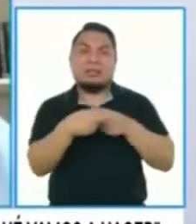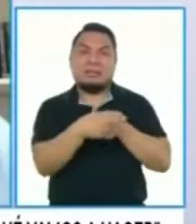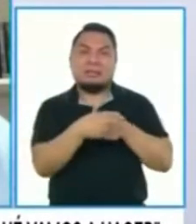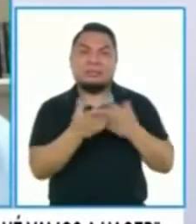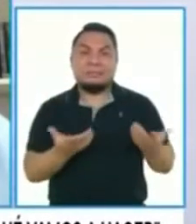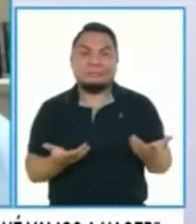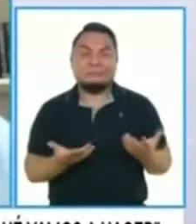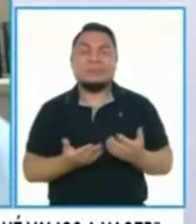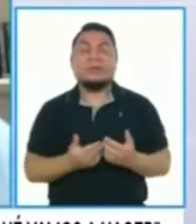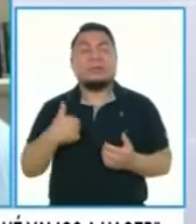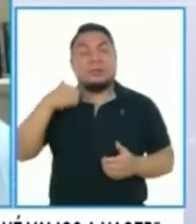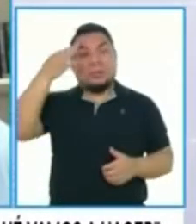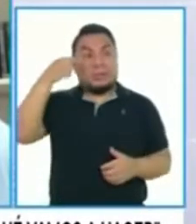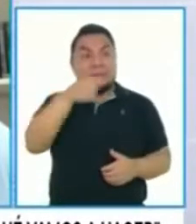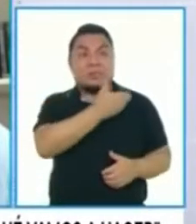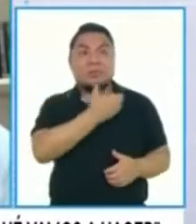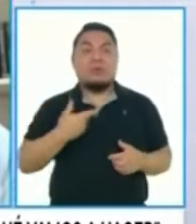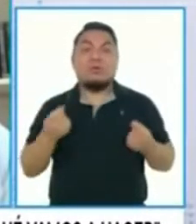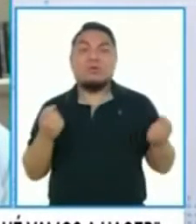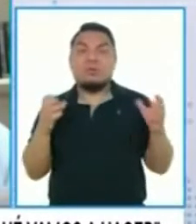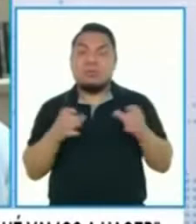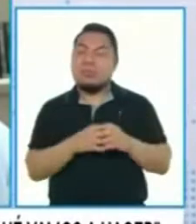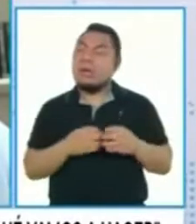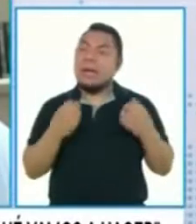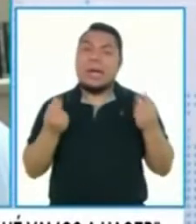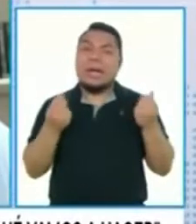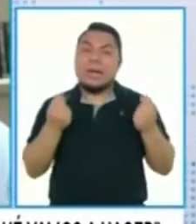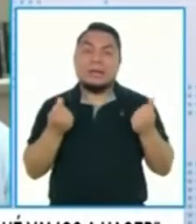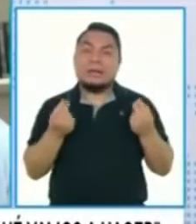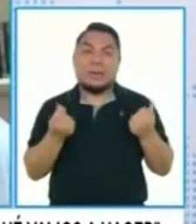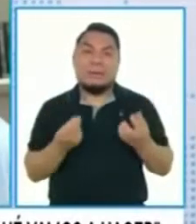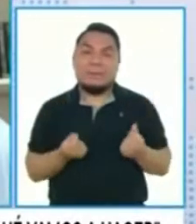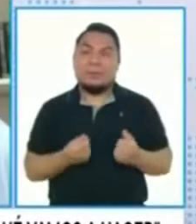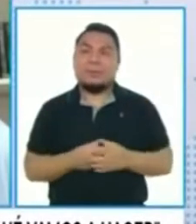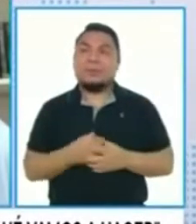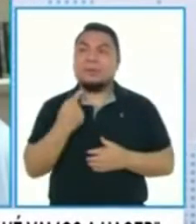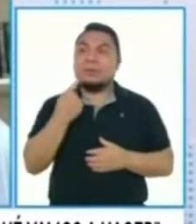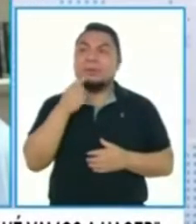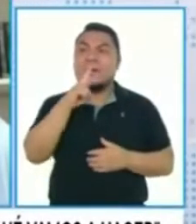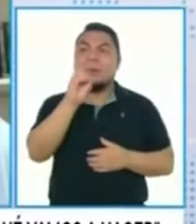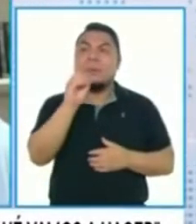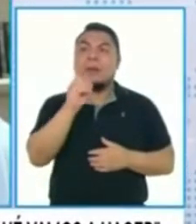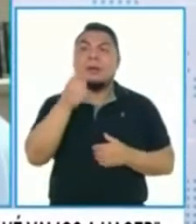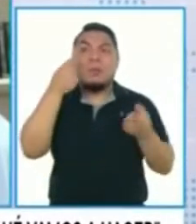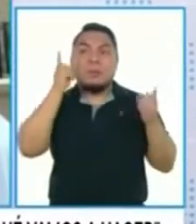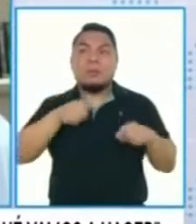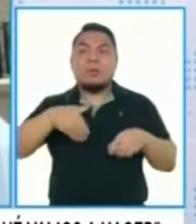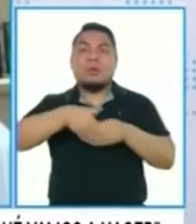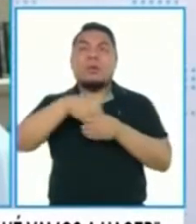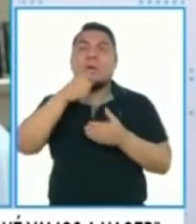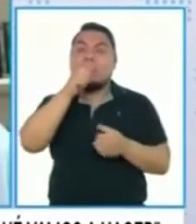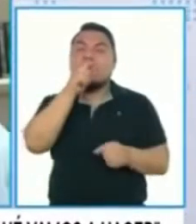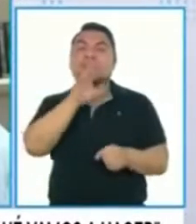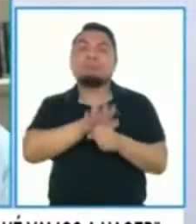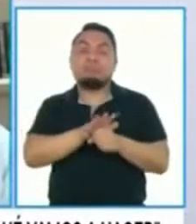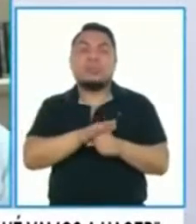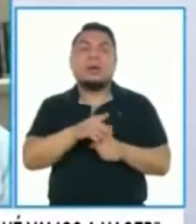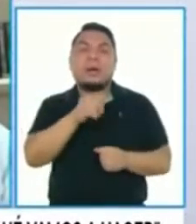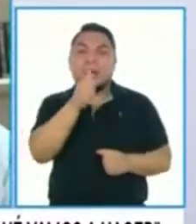rápidamente los otros 20 acuerdos de confidencialidad que se tienen firmados contra 20 industrias.